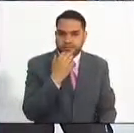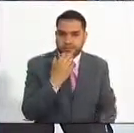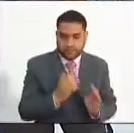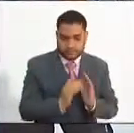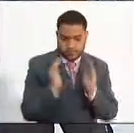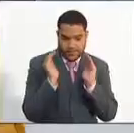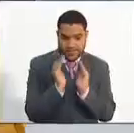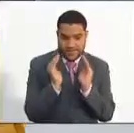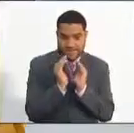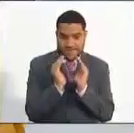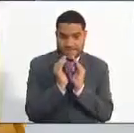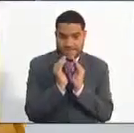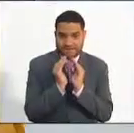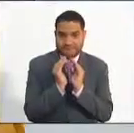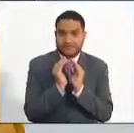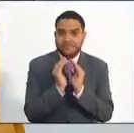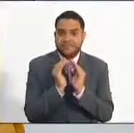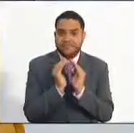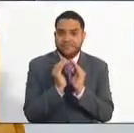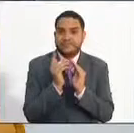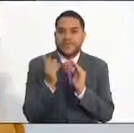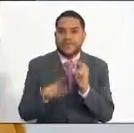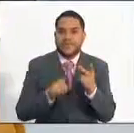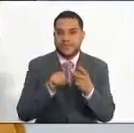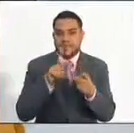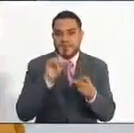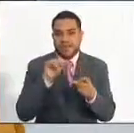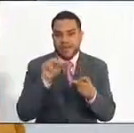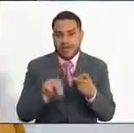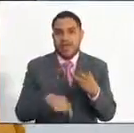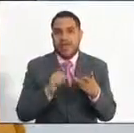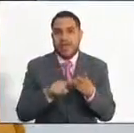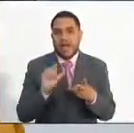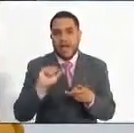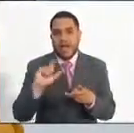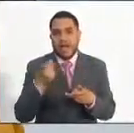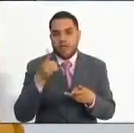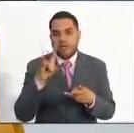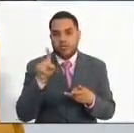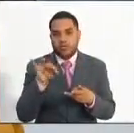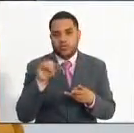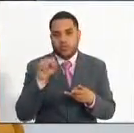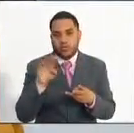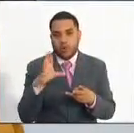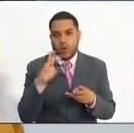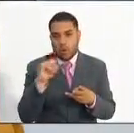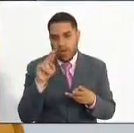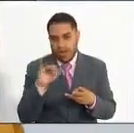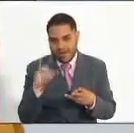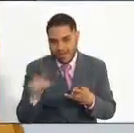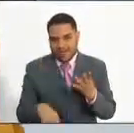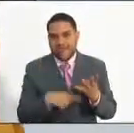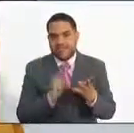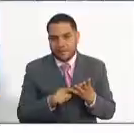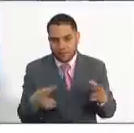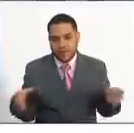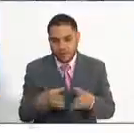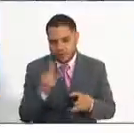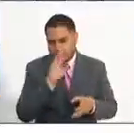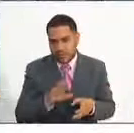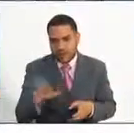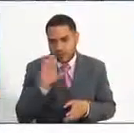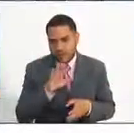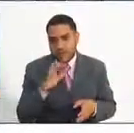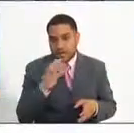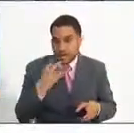ICBF, DIAN, Instituto Geográfico Agustín Codazzi y la Unidad Nacional para la Gestión